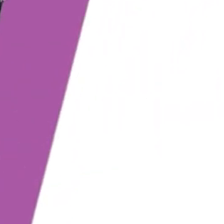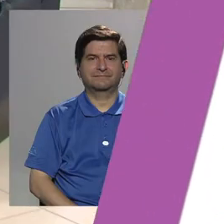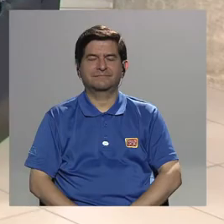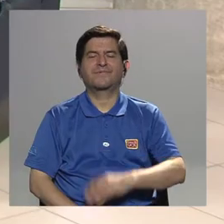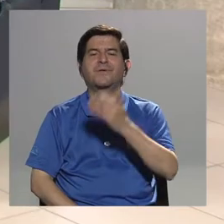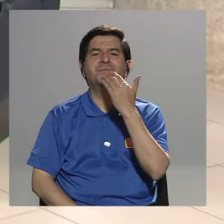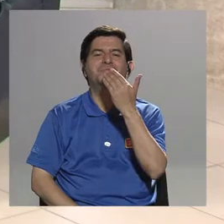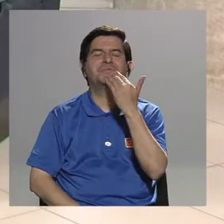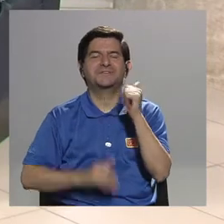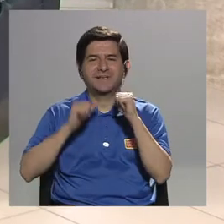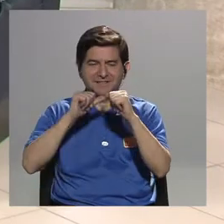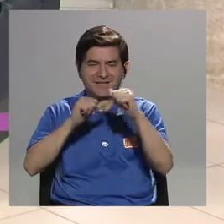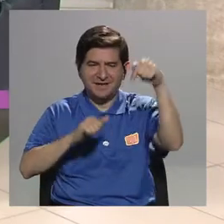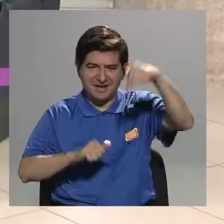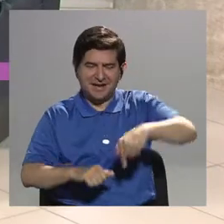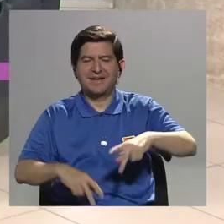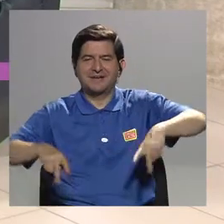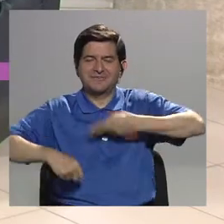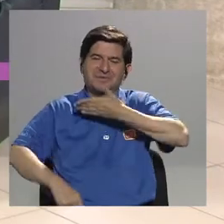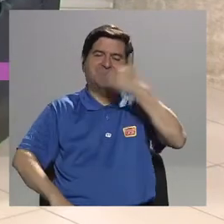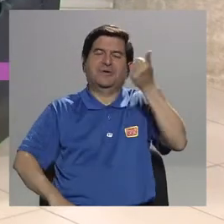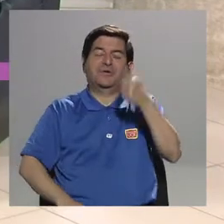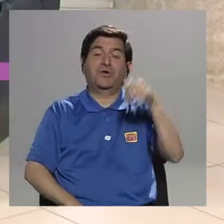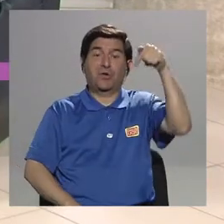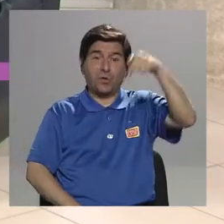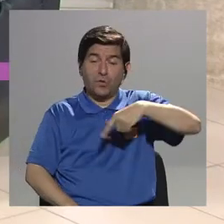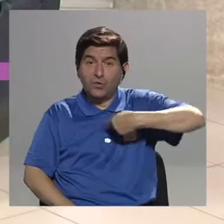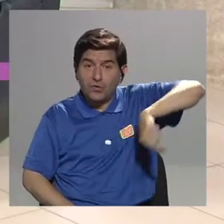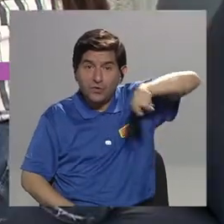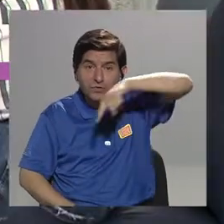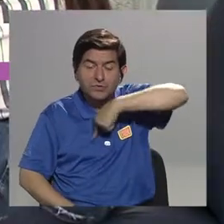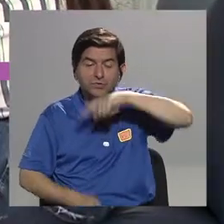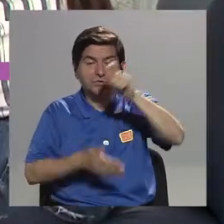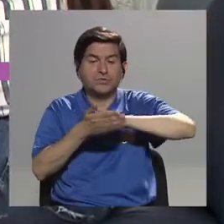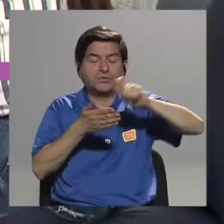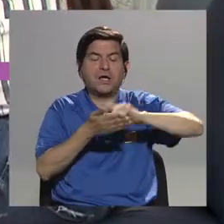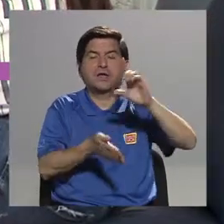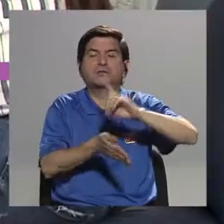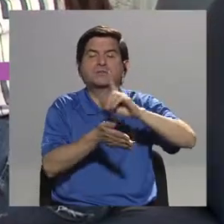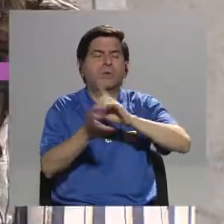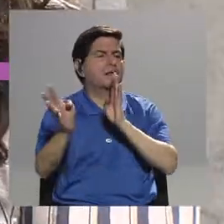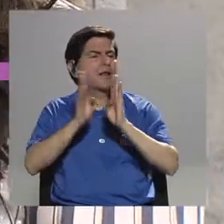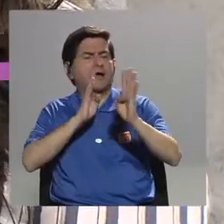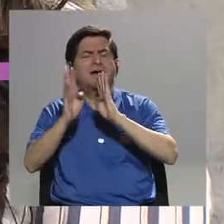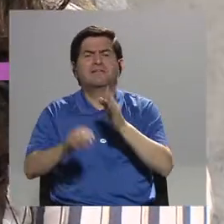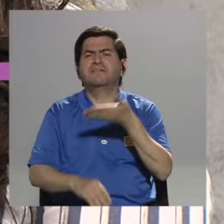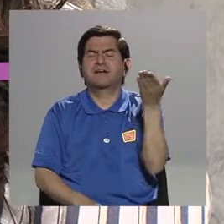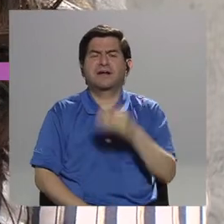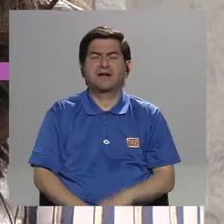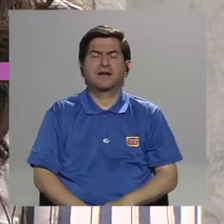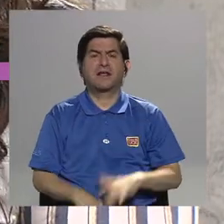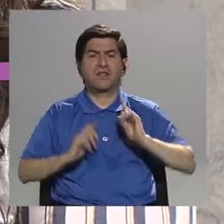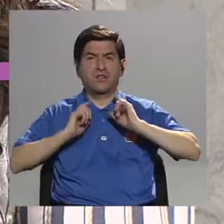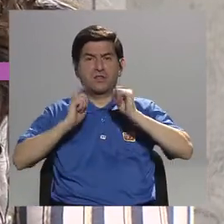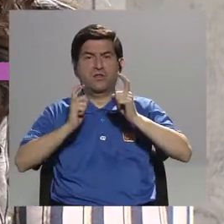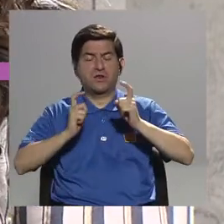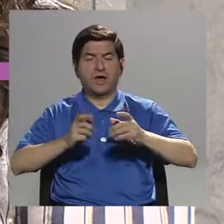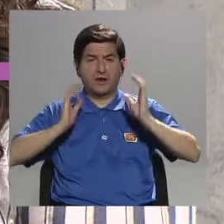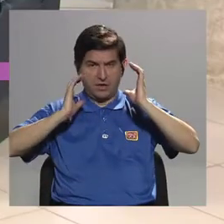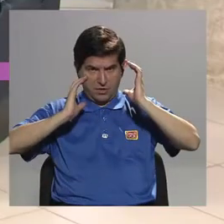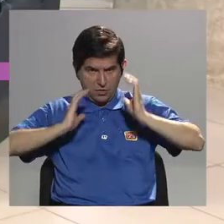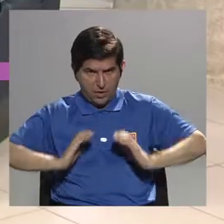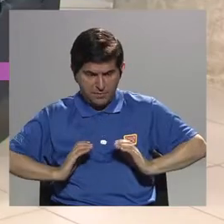Gracias por continuar con nosotros en Vivir Mejor. Hoy estamos en la Escuela de Medicina conversando acerca de la donación de